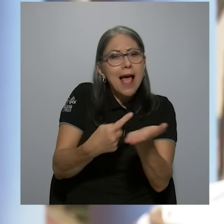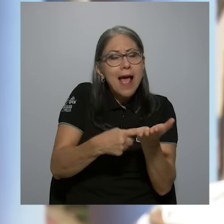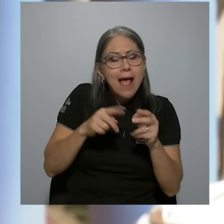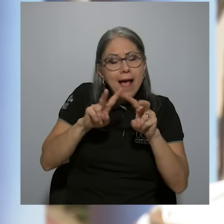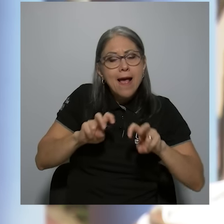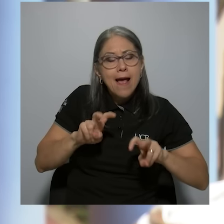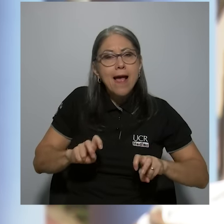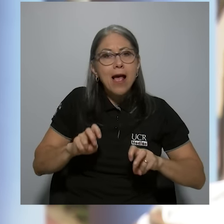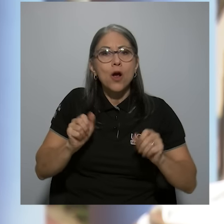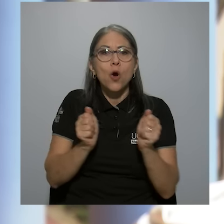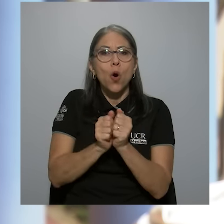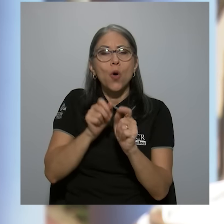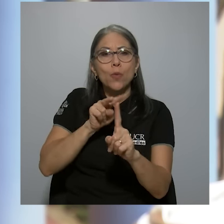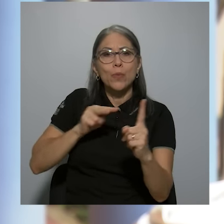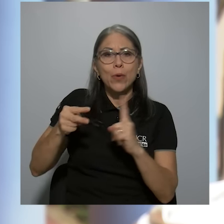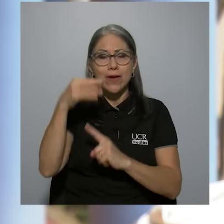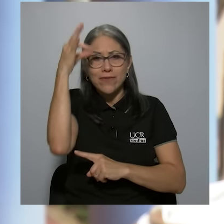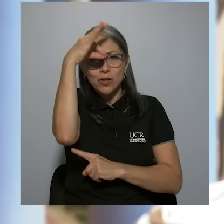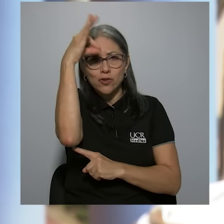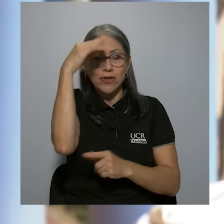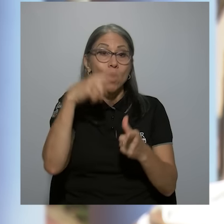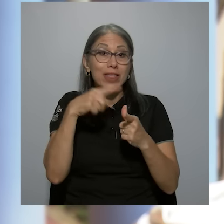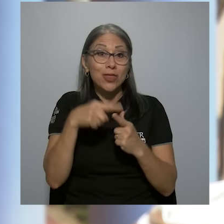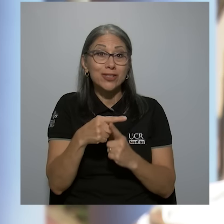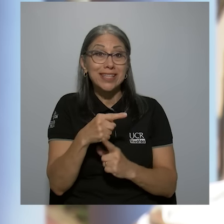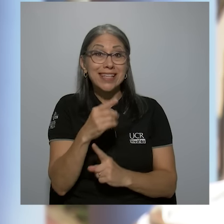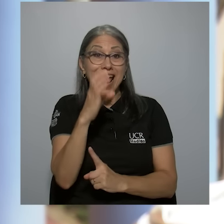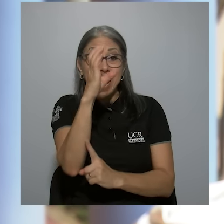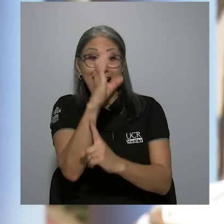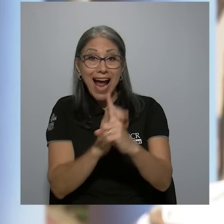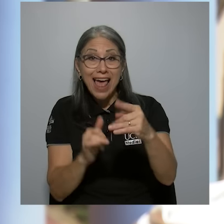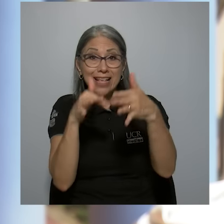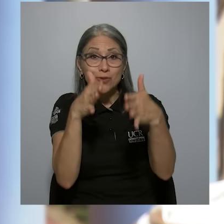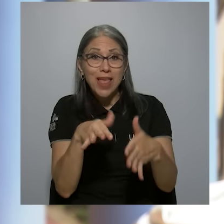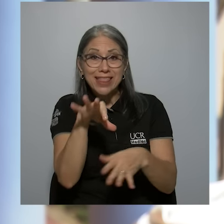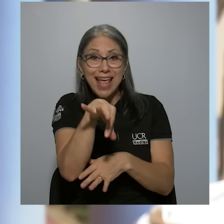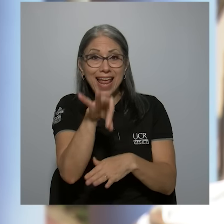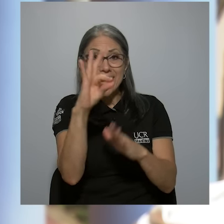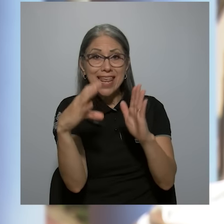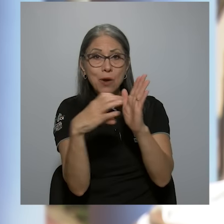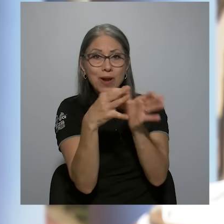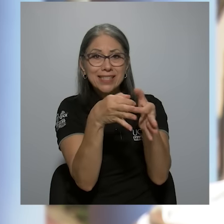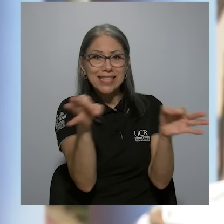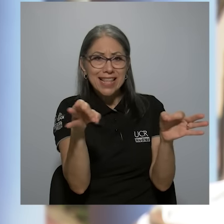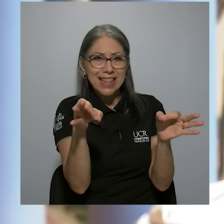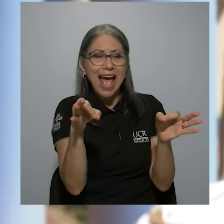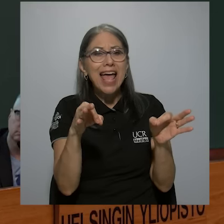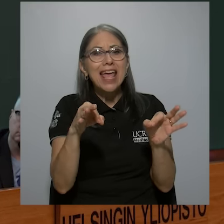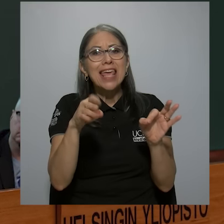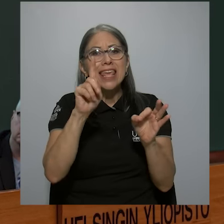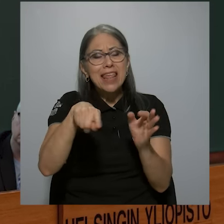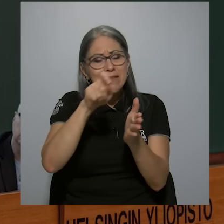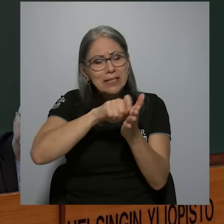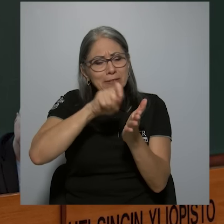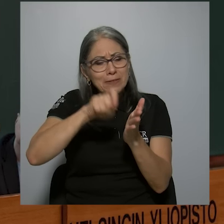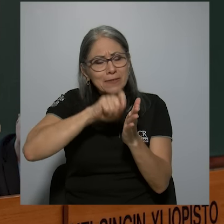filosófico. Entonces cada estudiante elige una cita y la desarrolla de forma crítica.